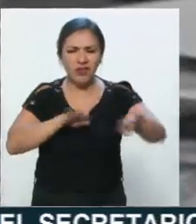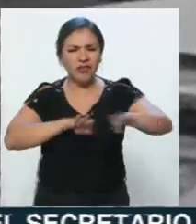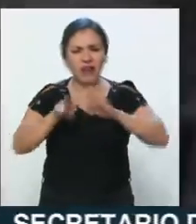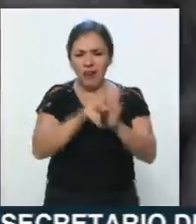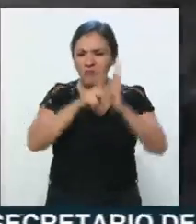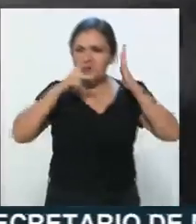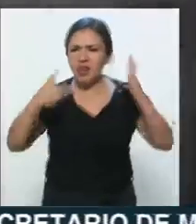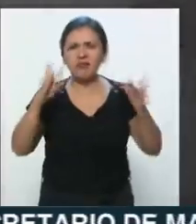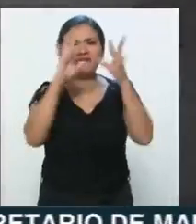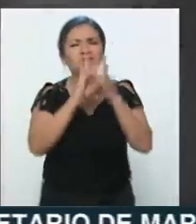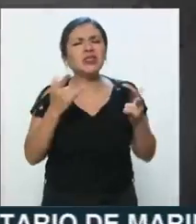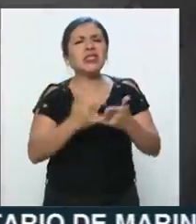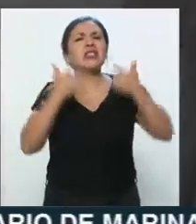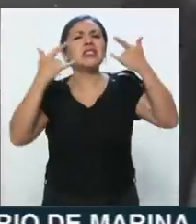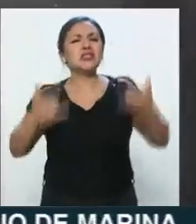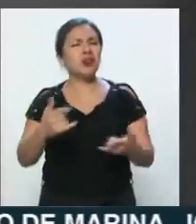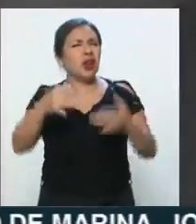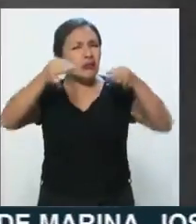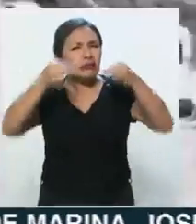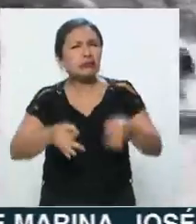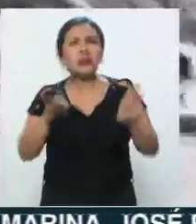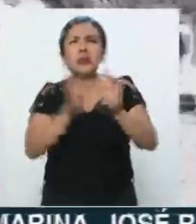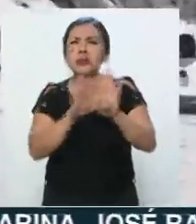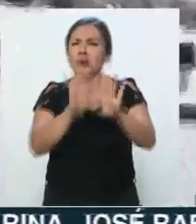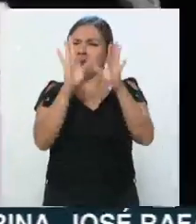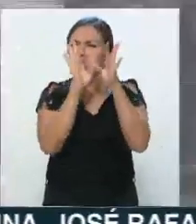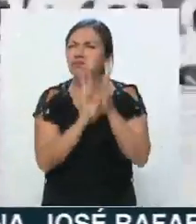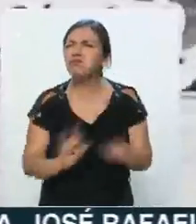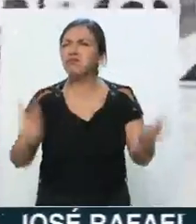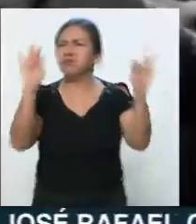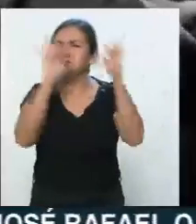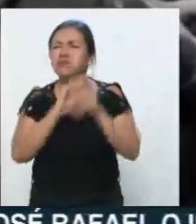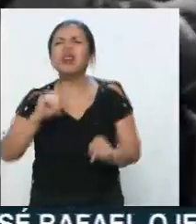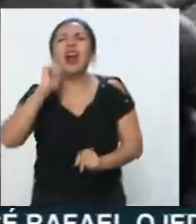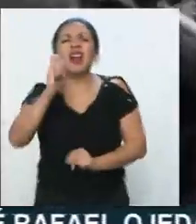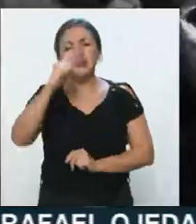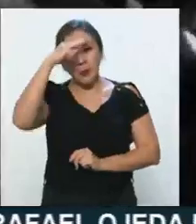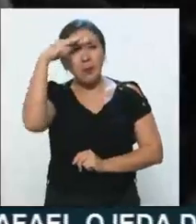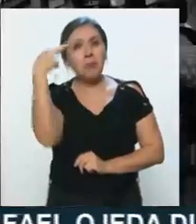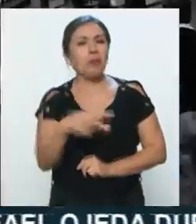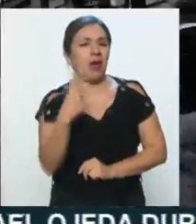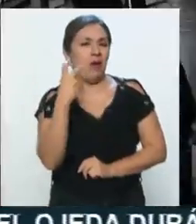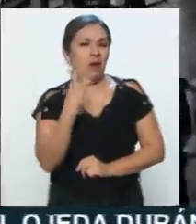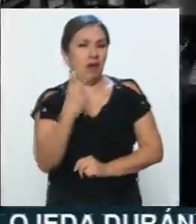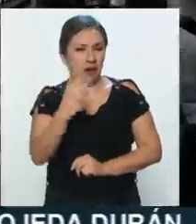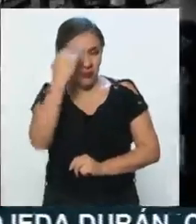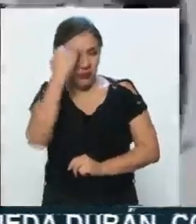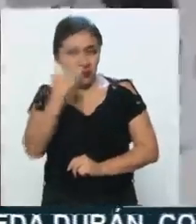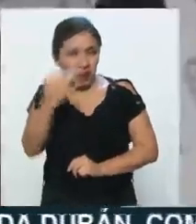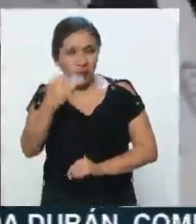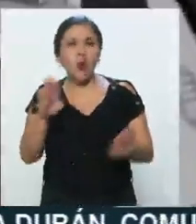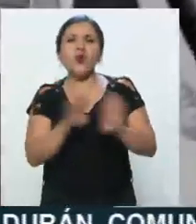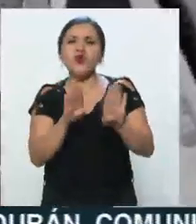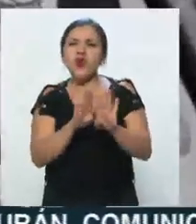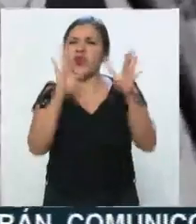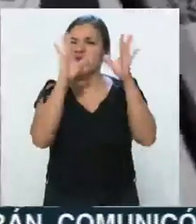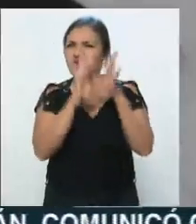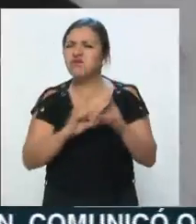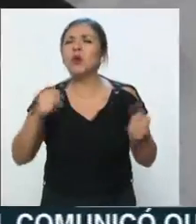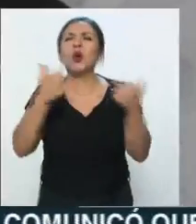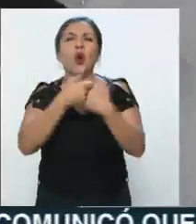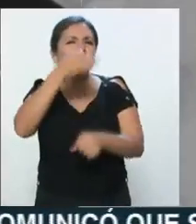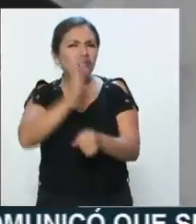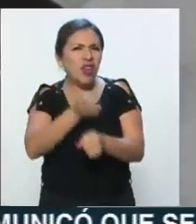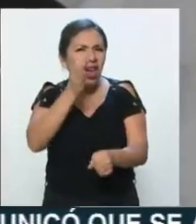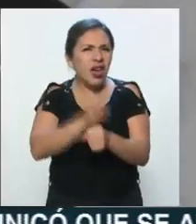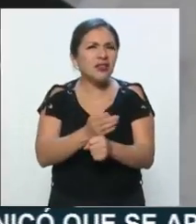y cronista capaz de realizar de forma aguda y desenfadada una crítica del México contemporáneo y de abordar, con ironía y sarcasmo,